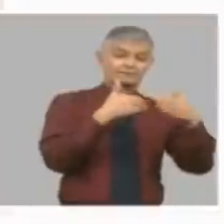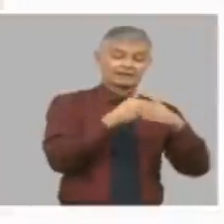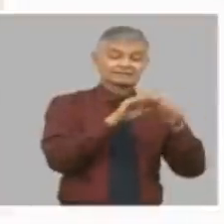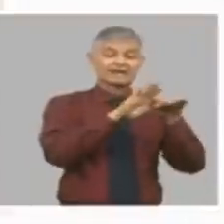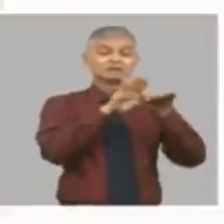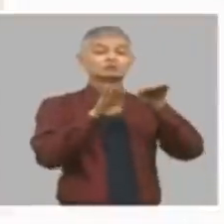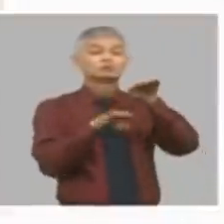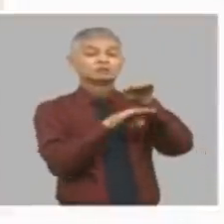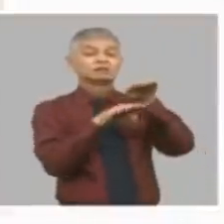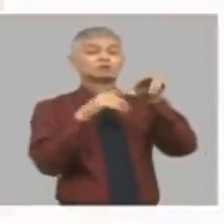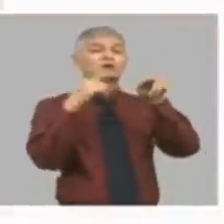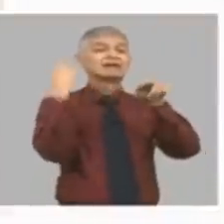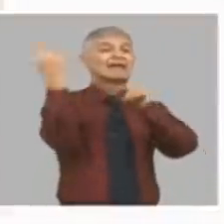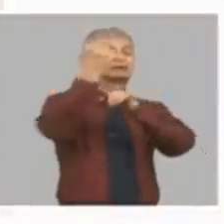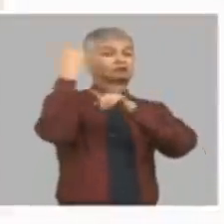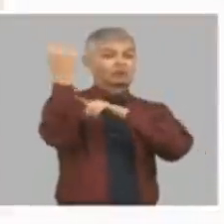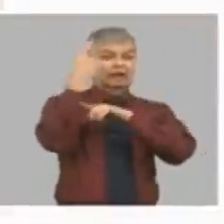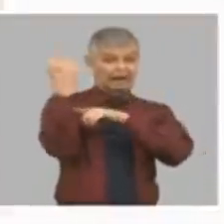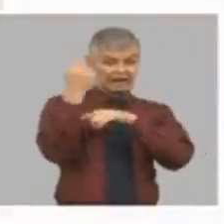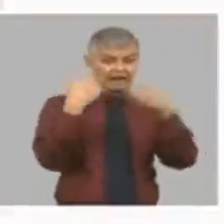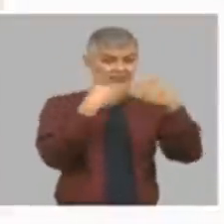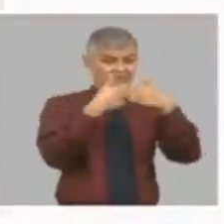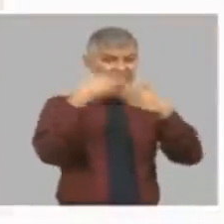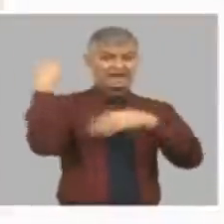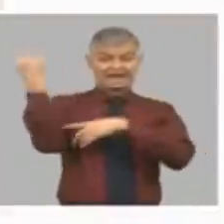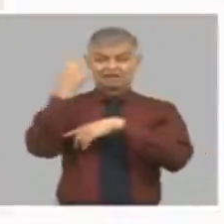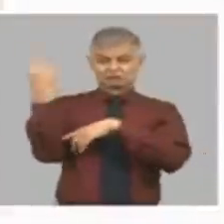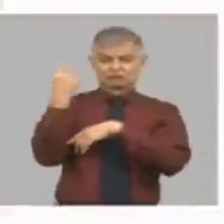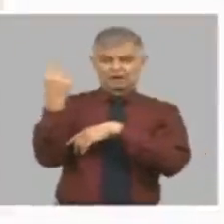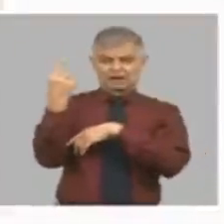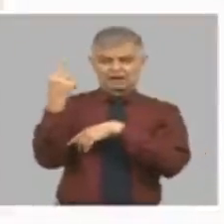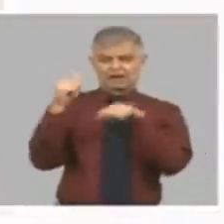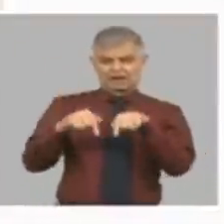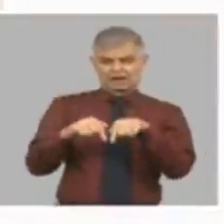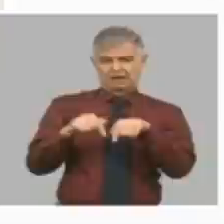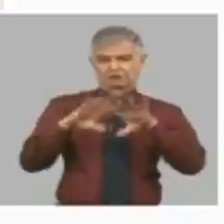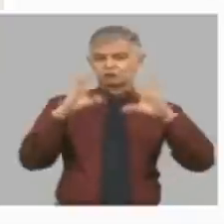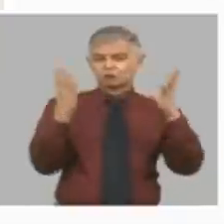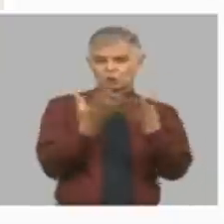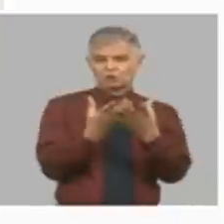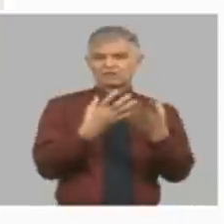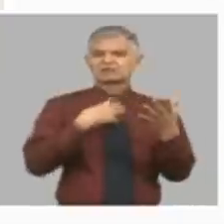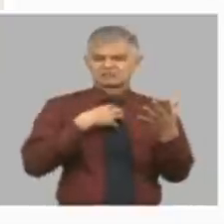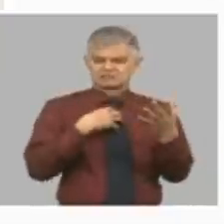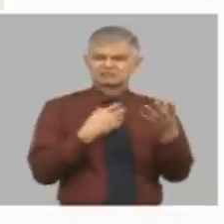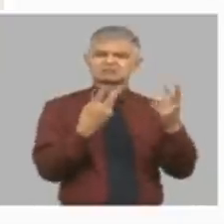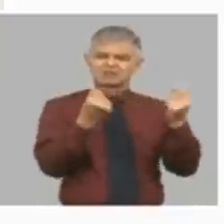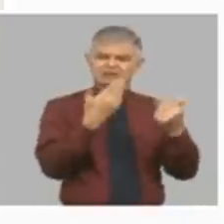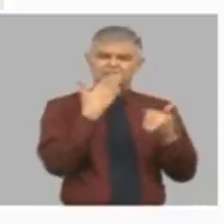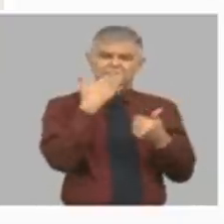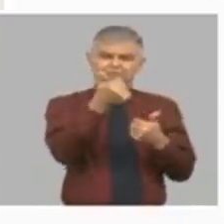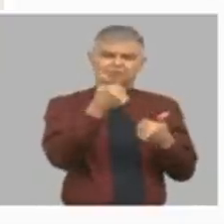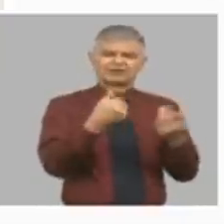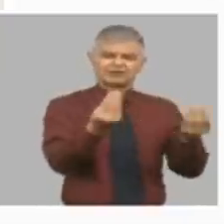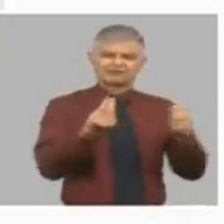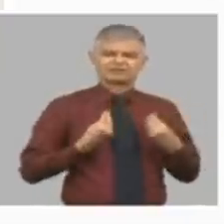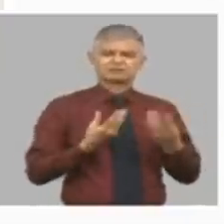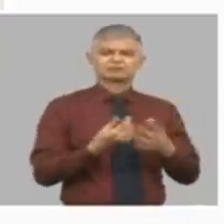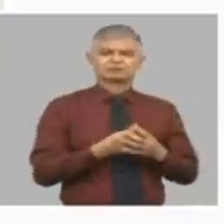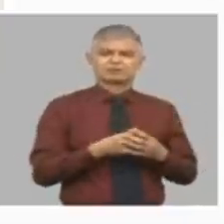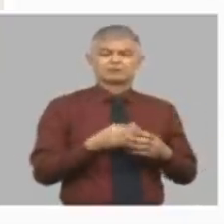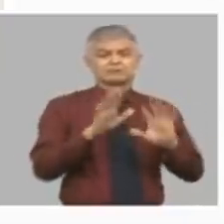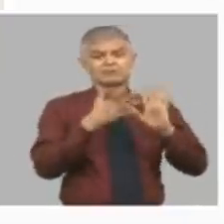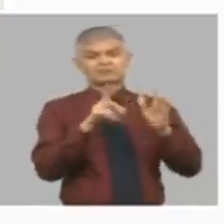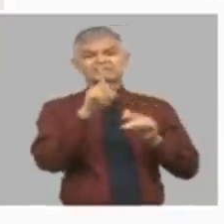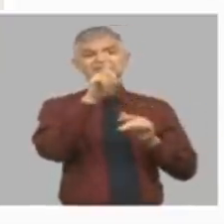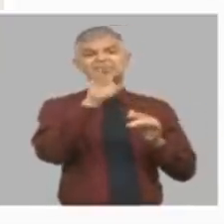nacional en su conjunto tienen utilidad por más de 100 mil